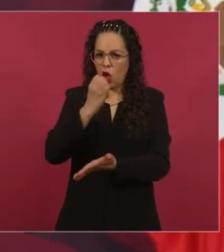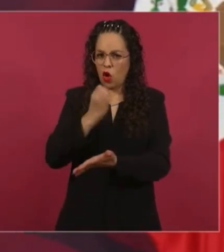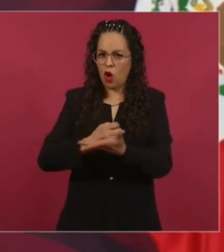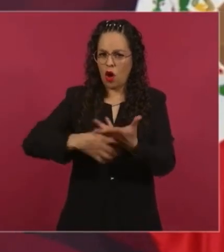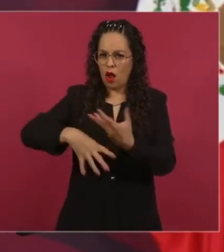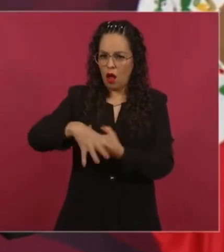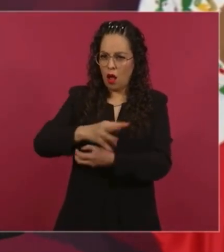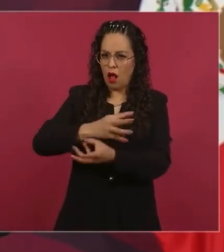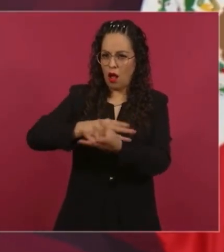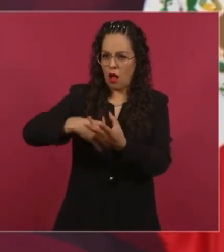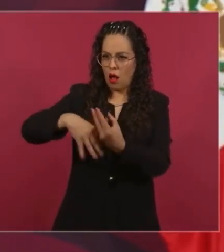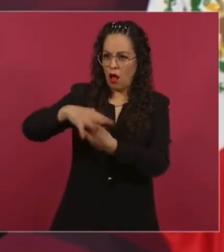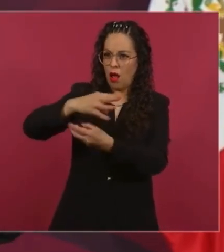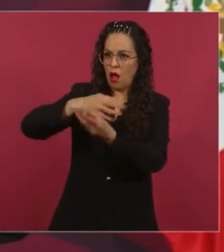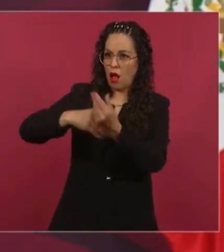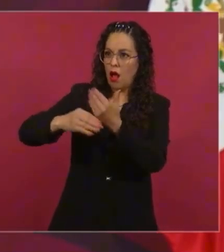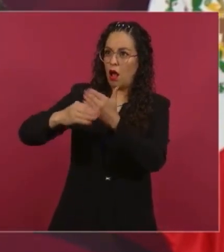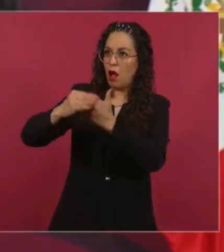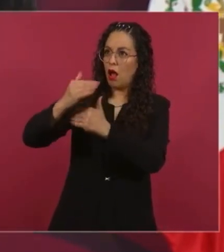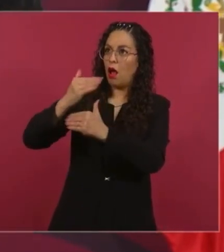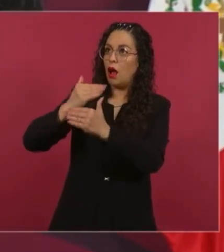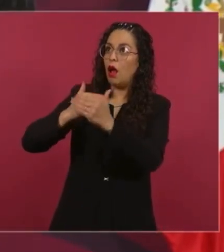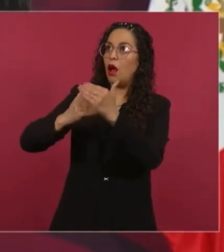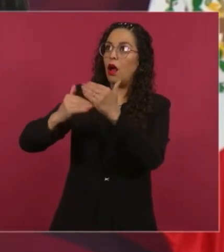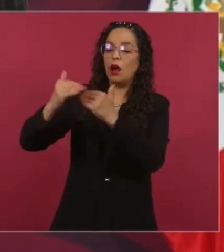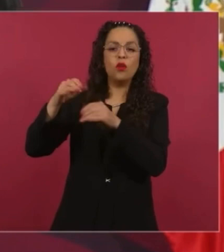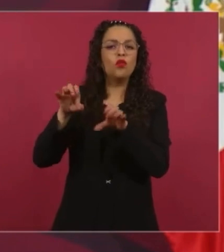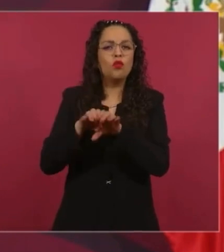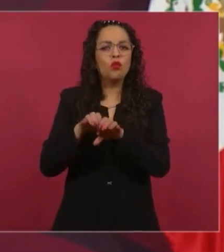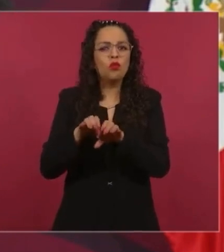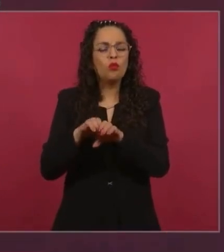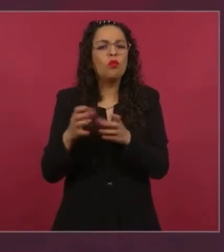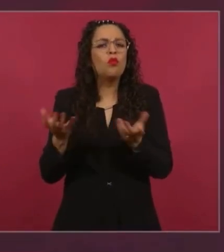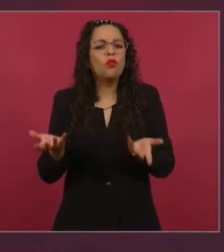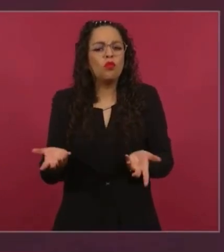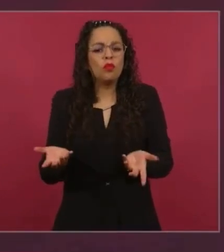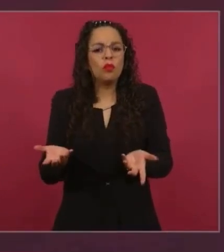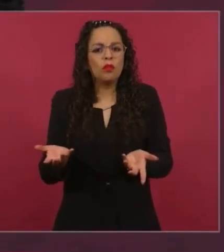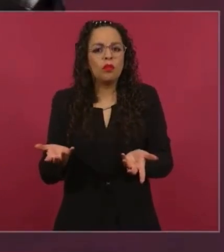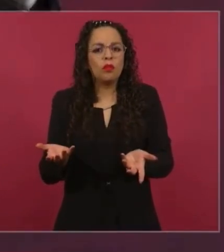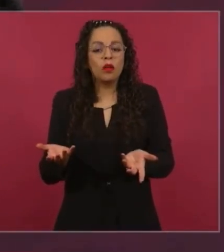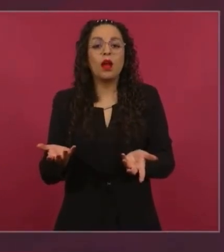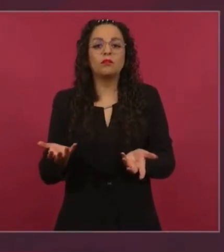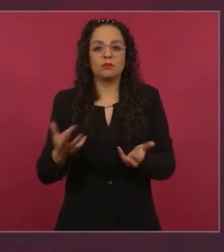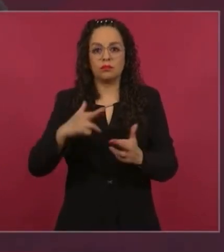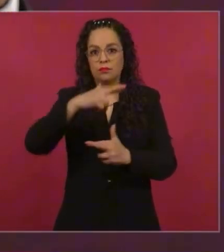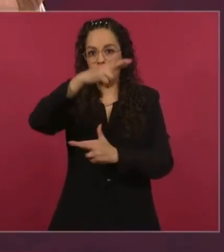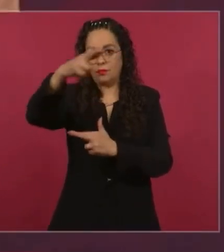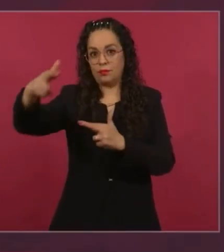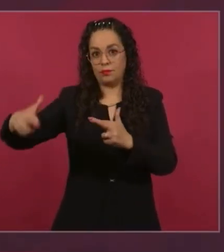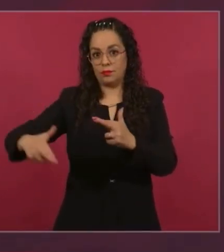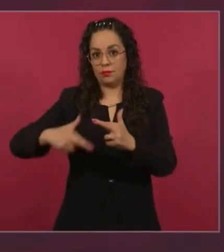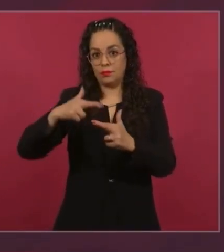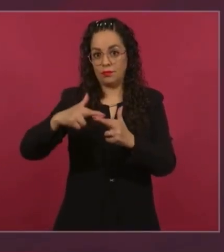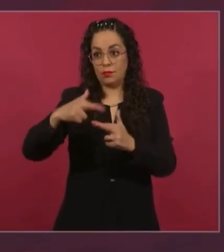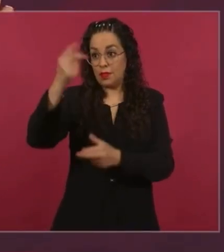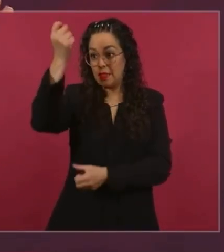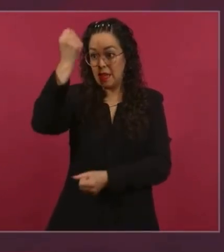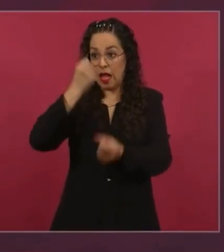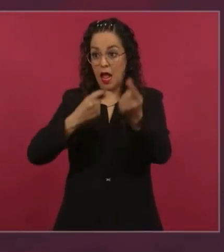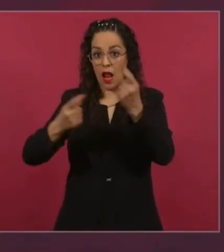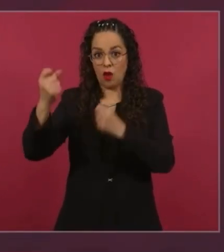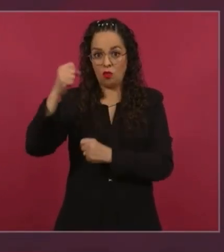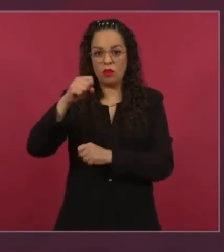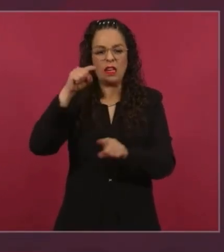se fue hacia ciertas regiones sin que el